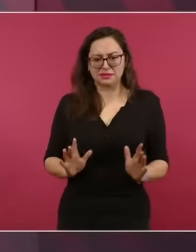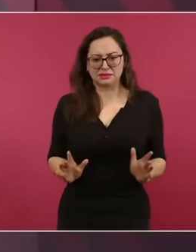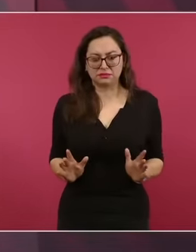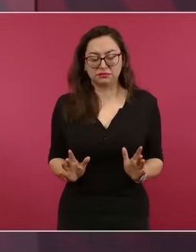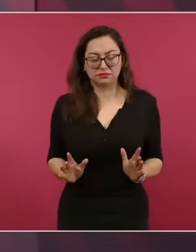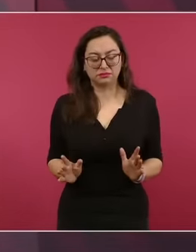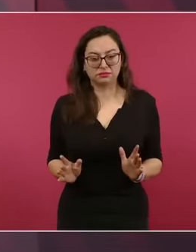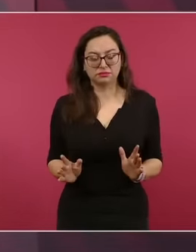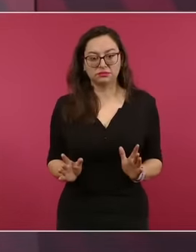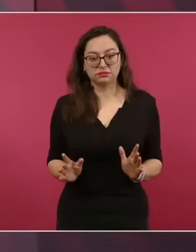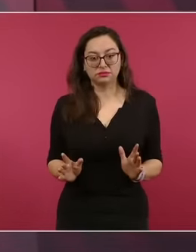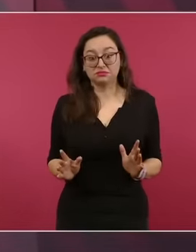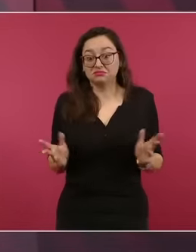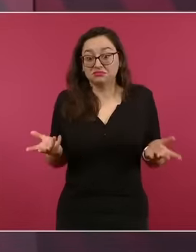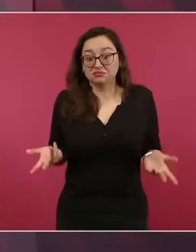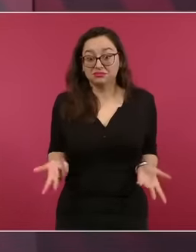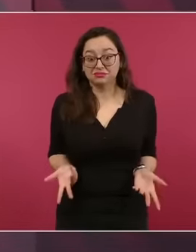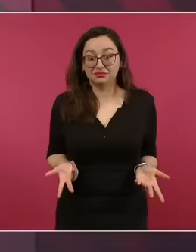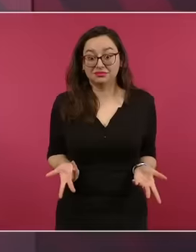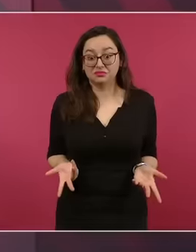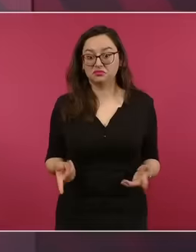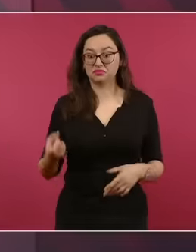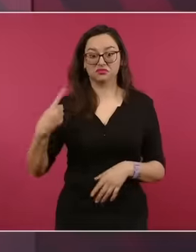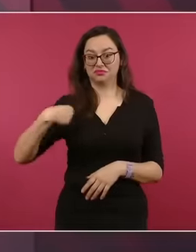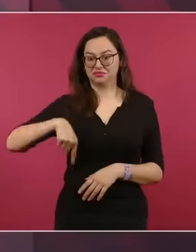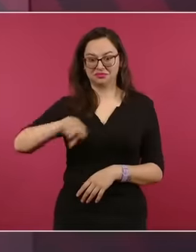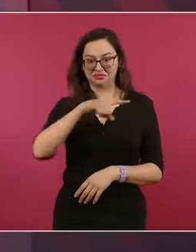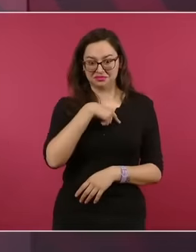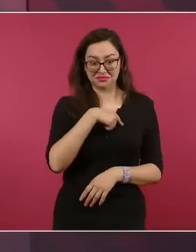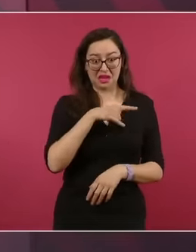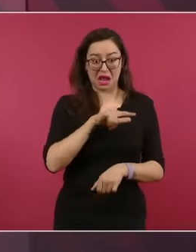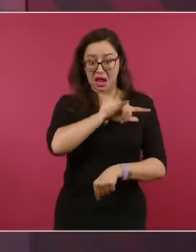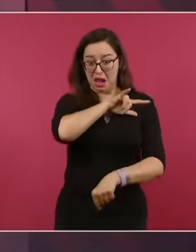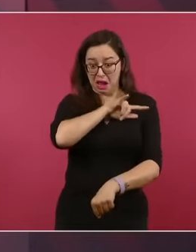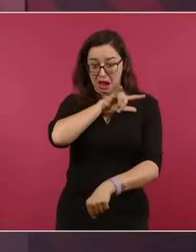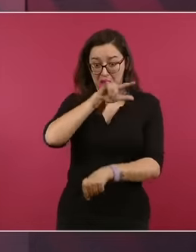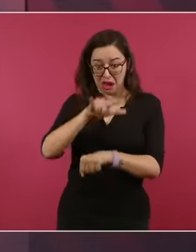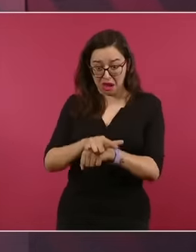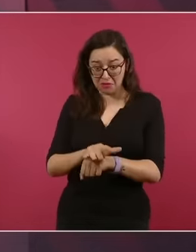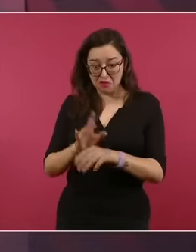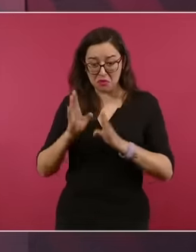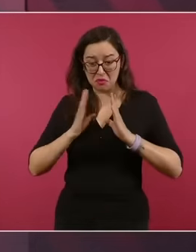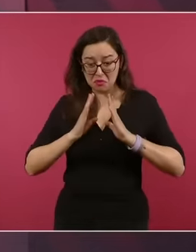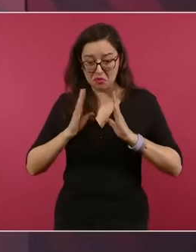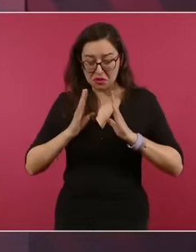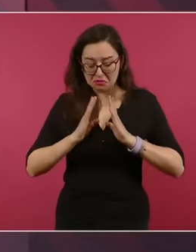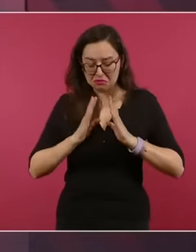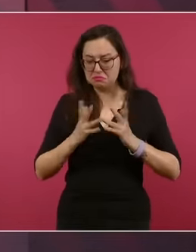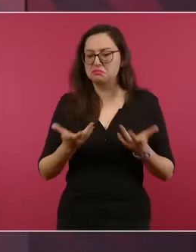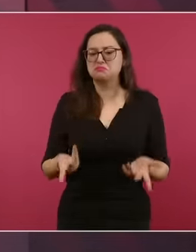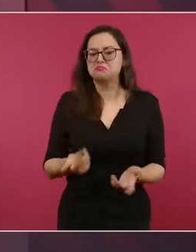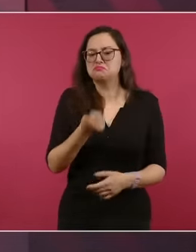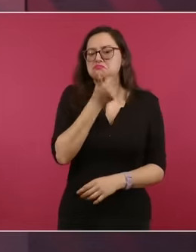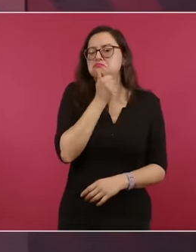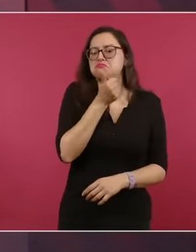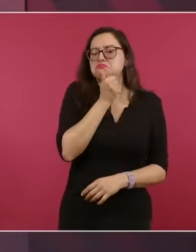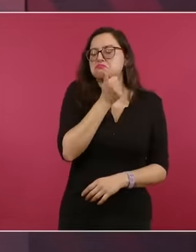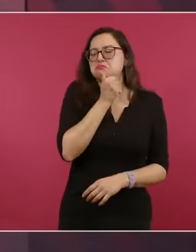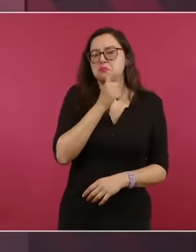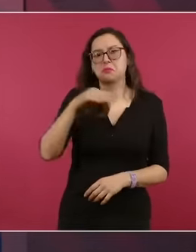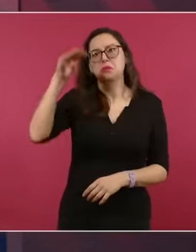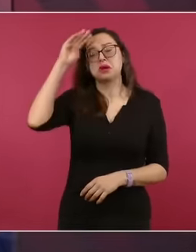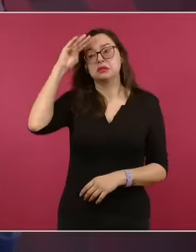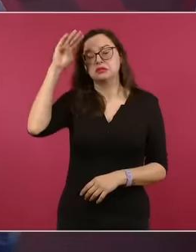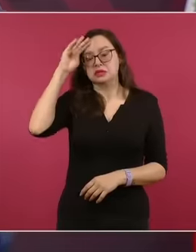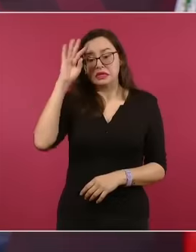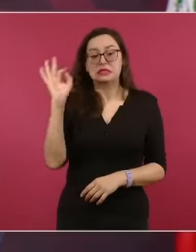decidió que hasta el domingo iban a ir por ello. Y